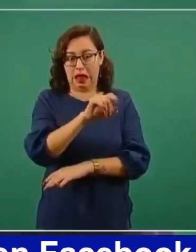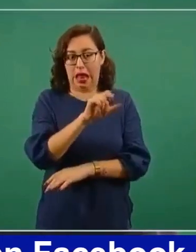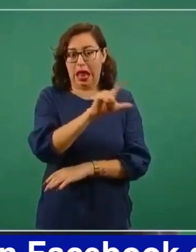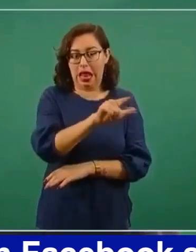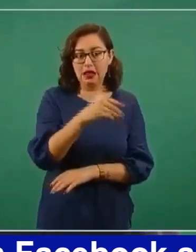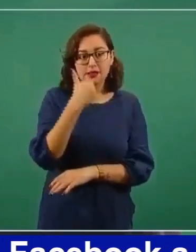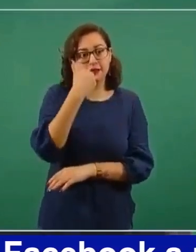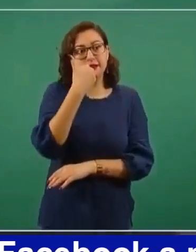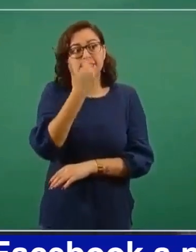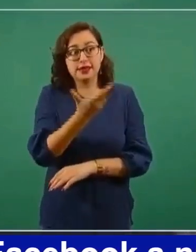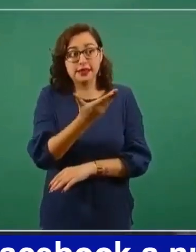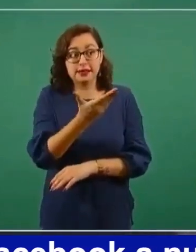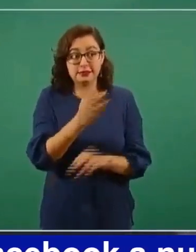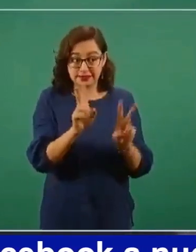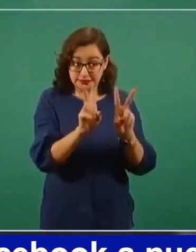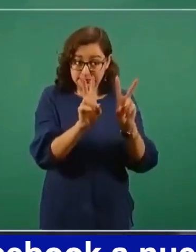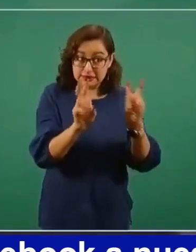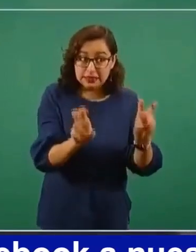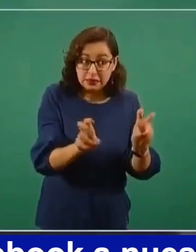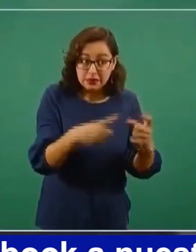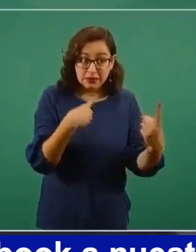porque si se iba a hablar de eso